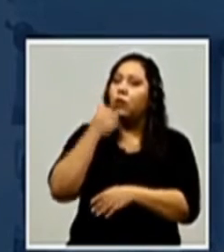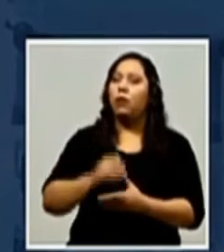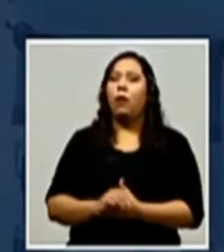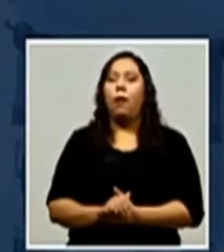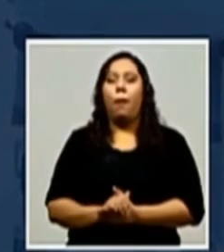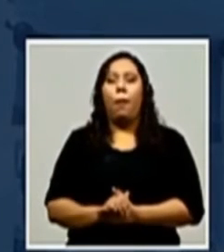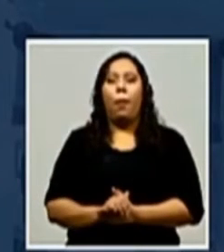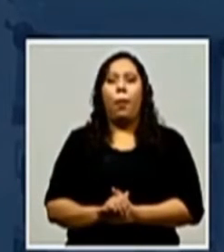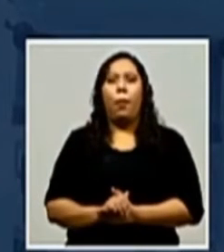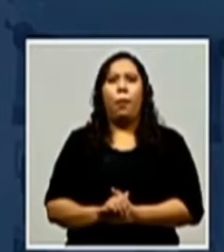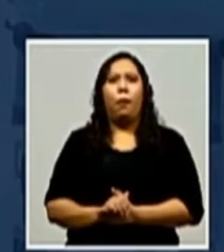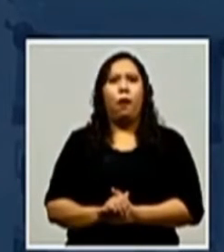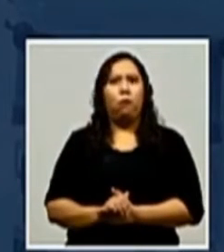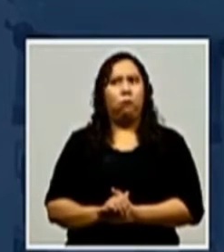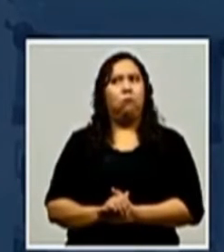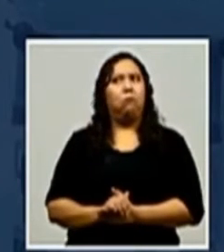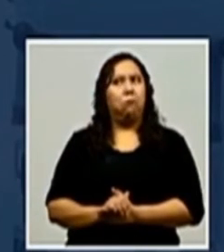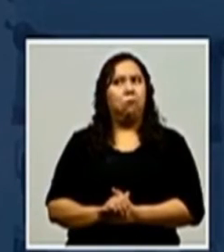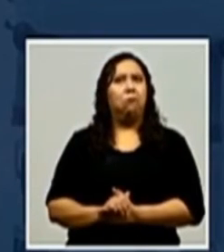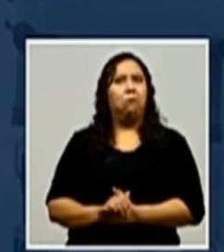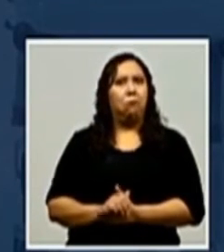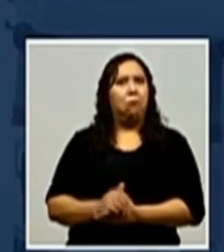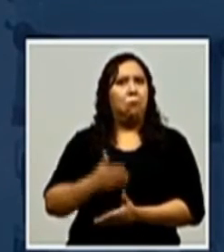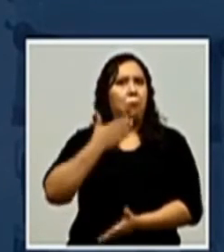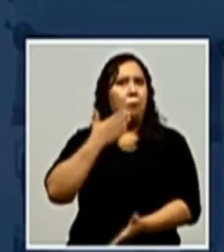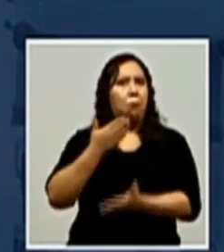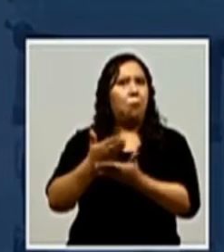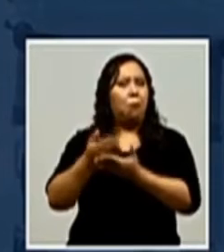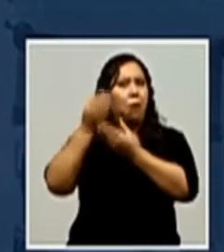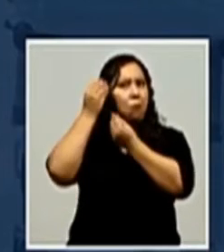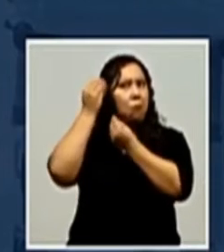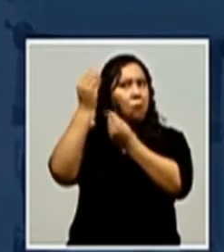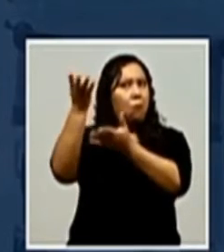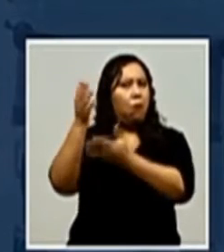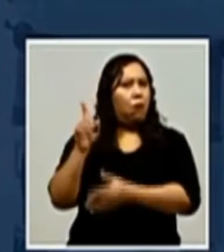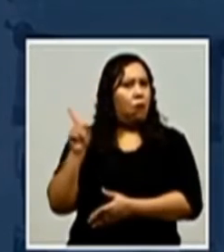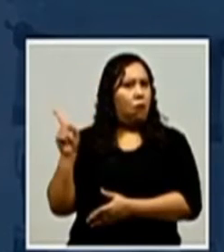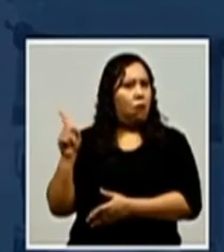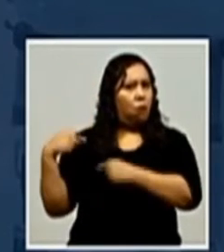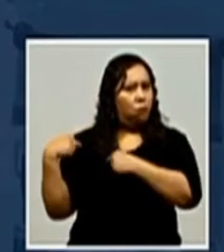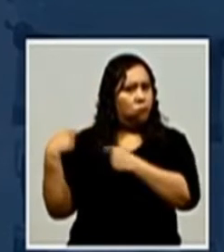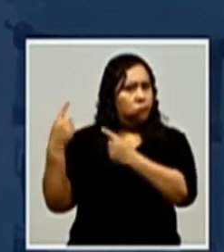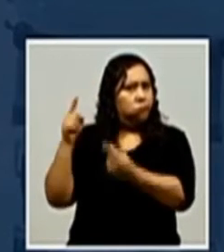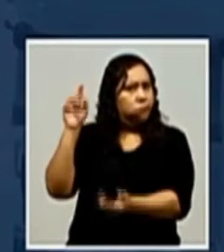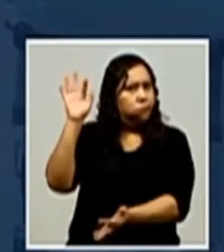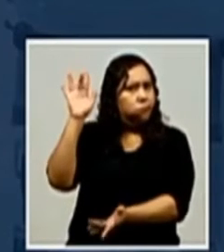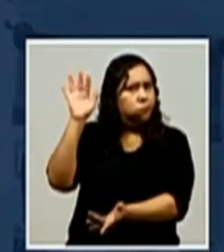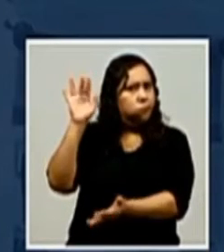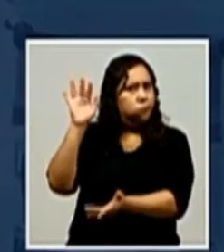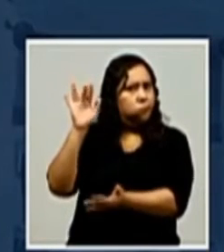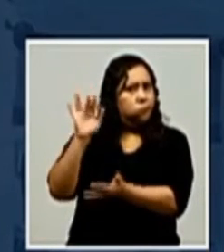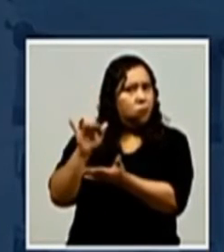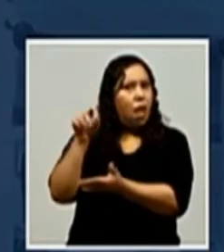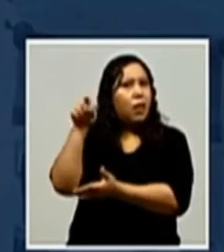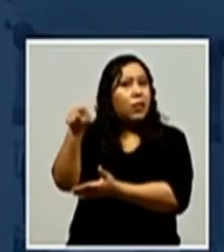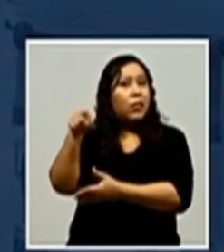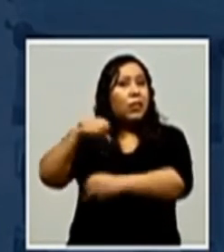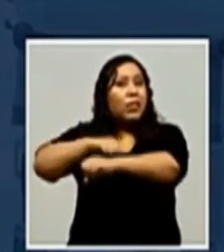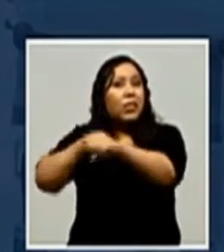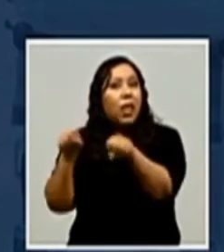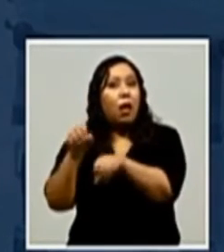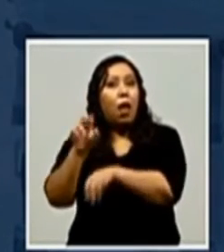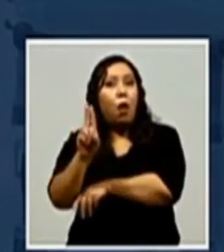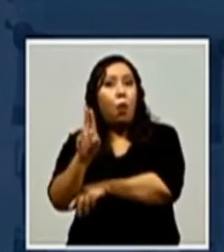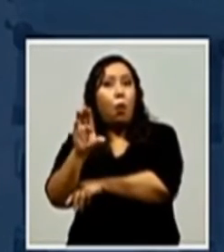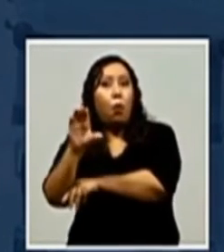esta es una noticia que en los últimos días hemos venido viendo, que ha disminuido el número de compatriotas en las unidades de cuidados